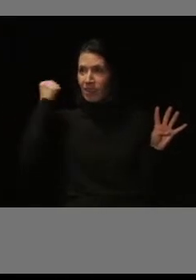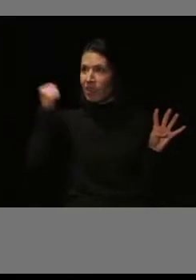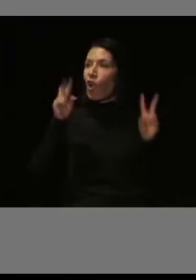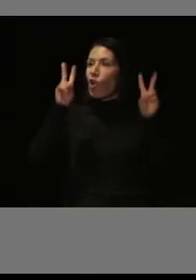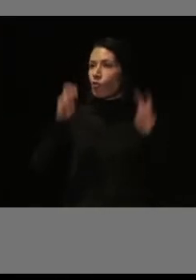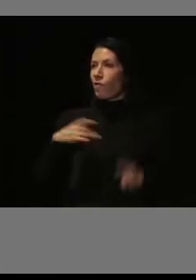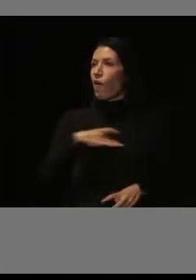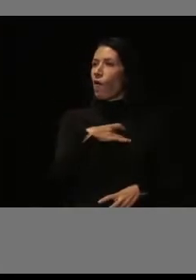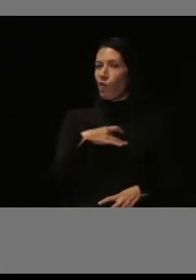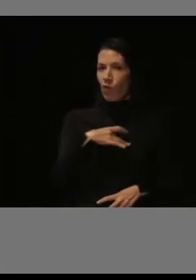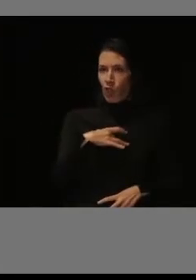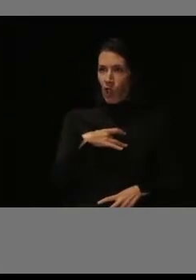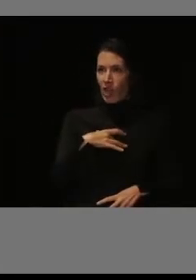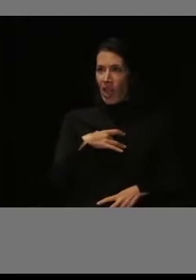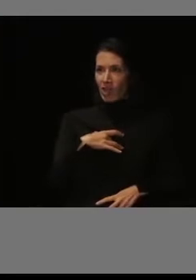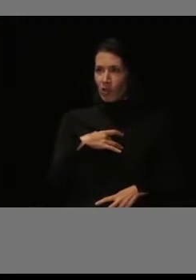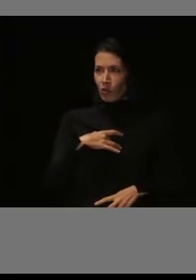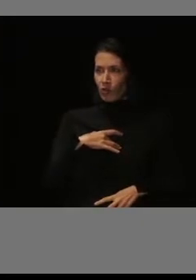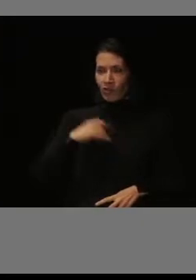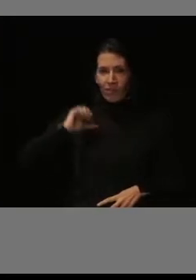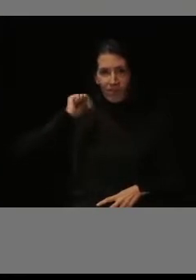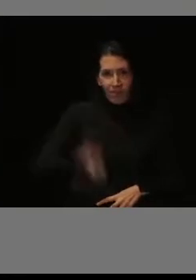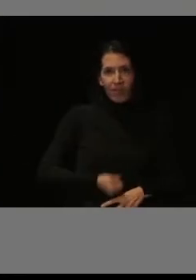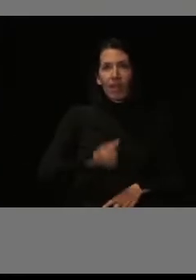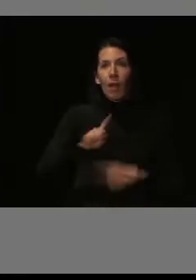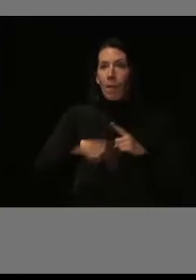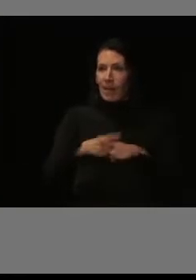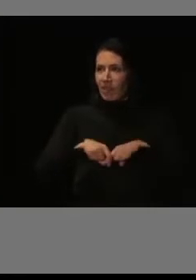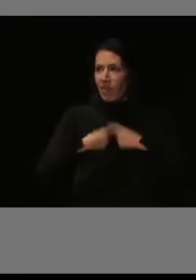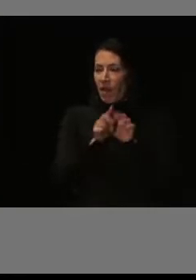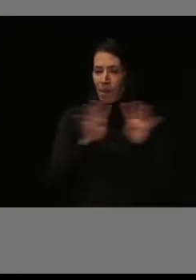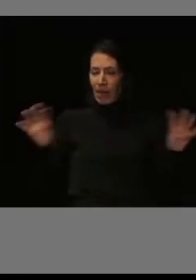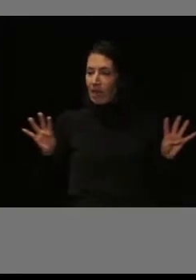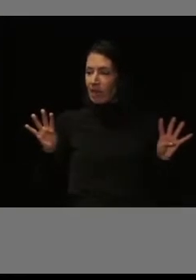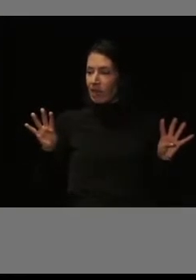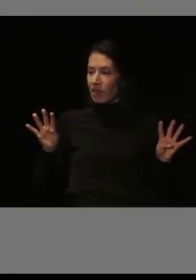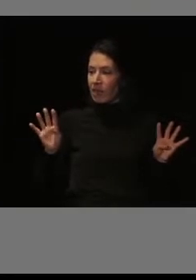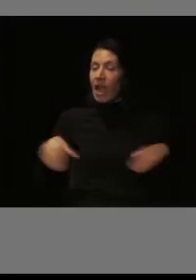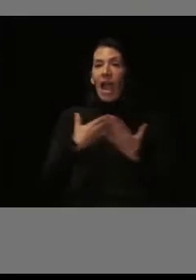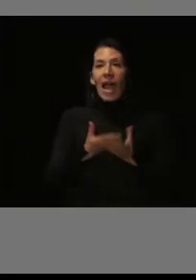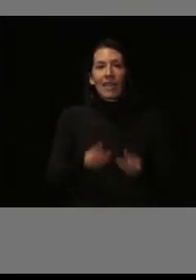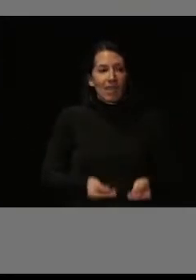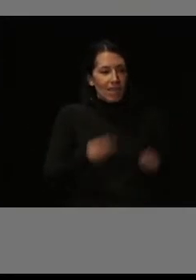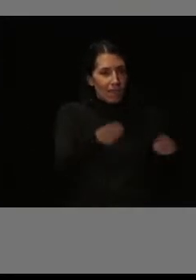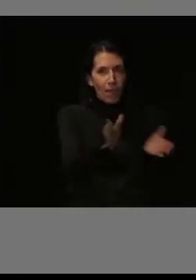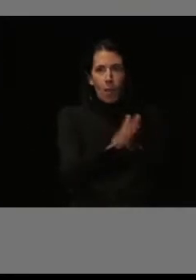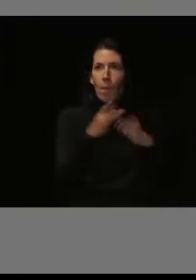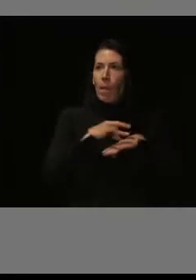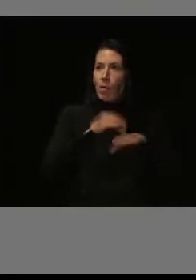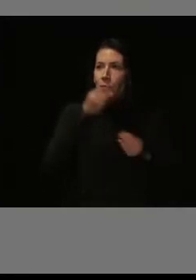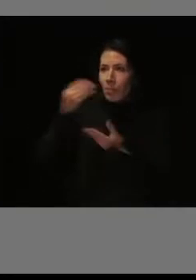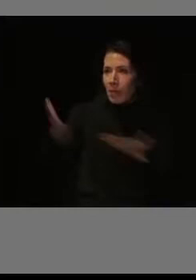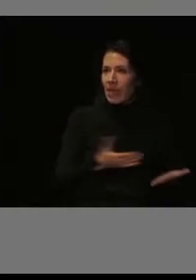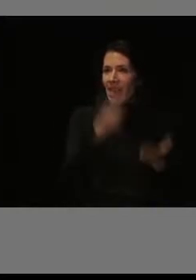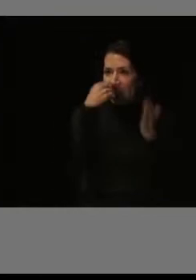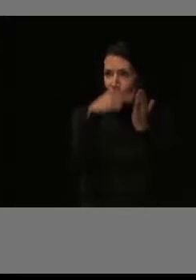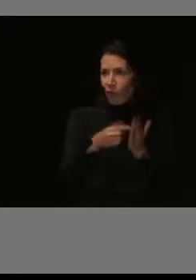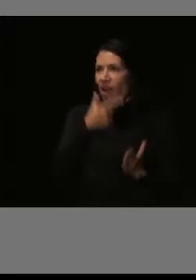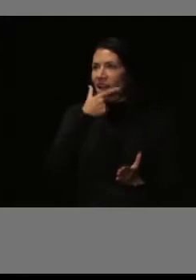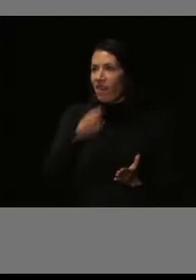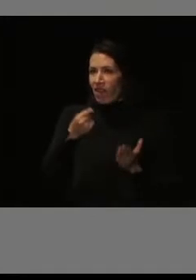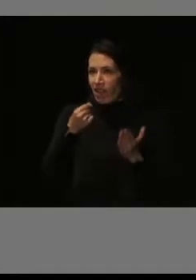nuevos funcionarios de carrera y con sus familias. Les dimos un manual de bienvenida, también en lectura fácil.